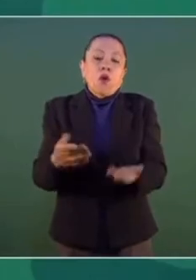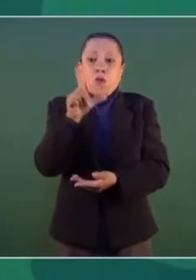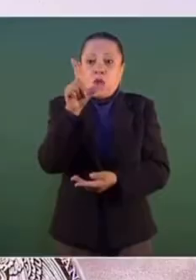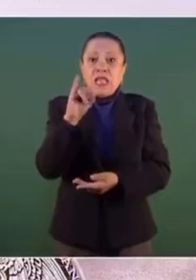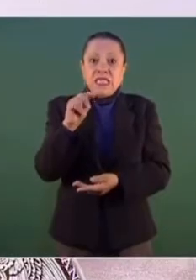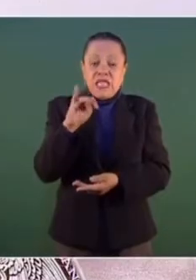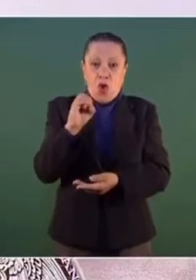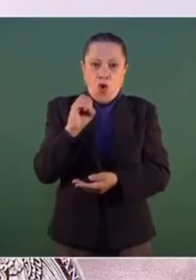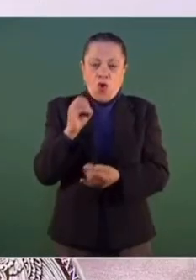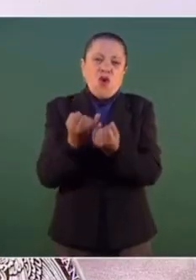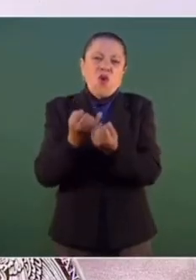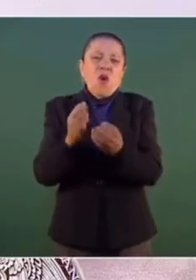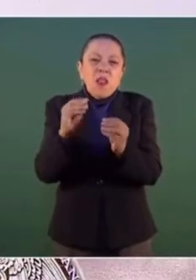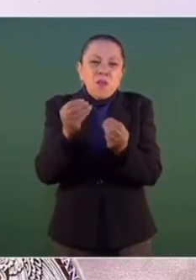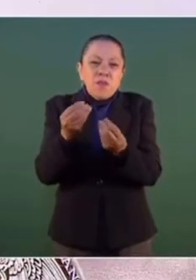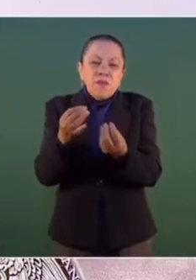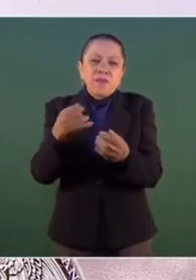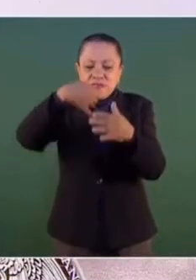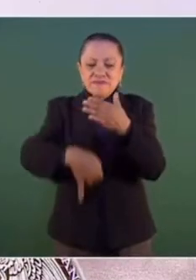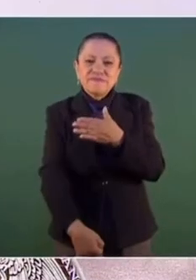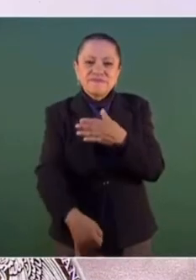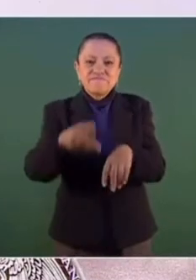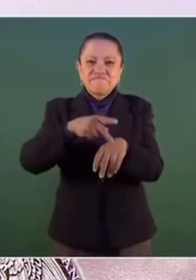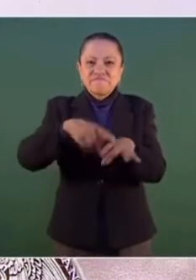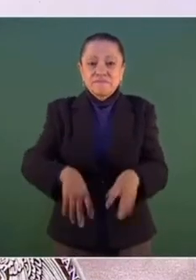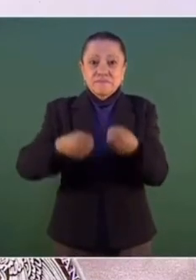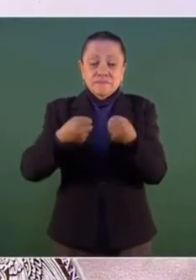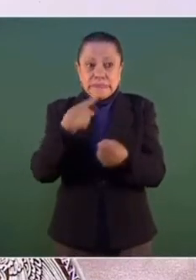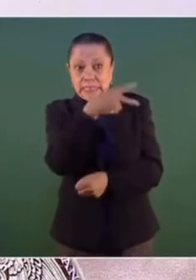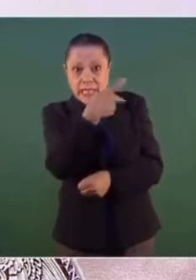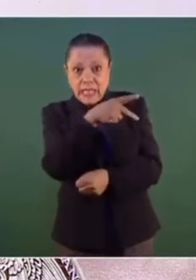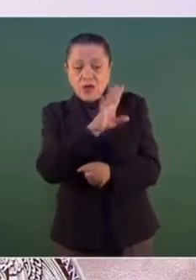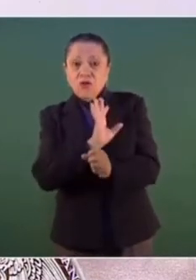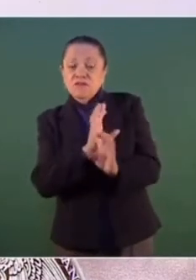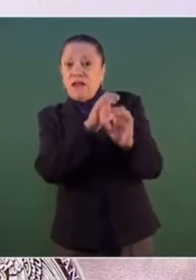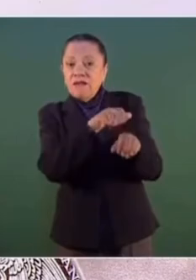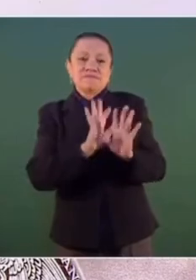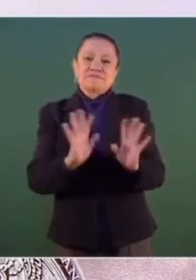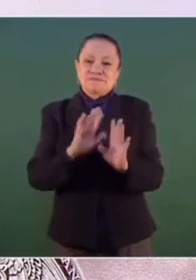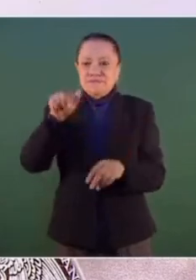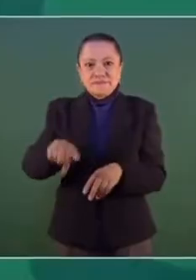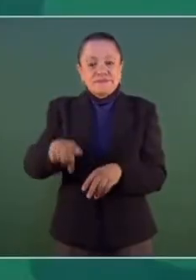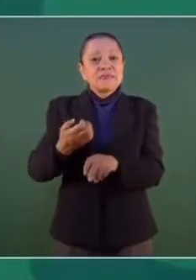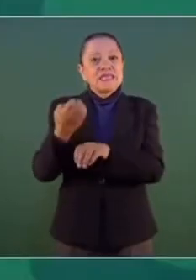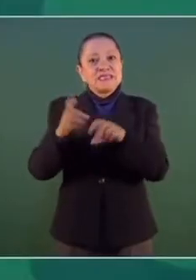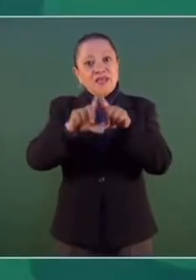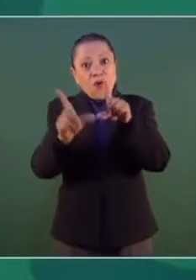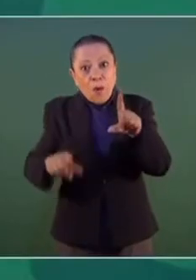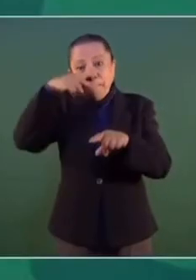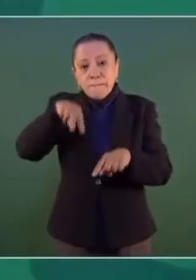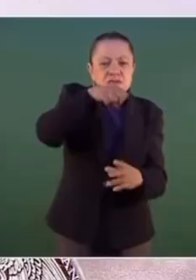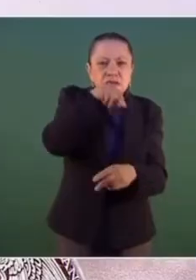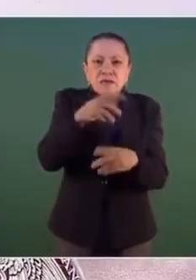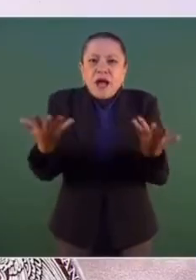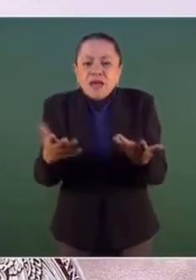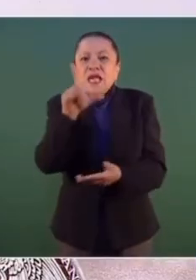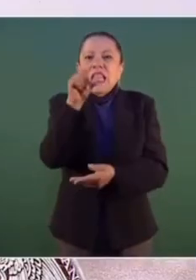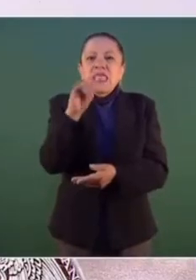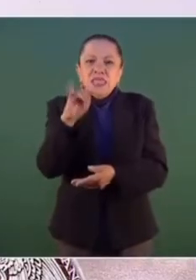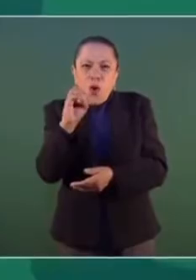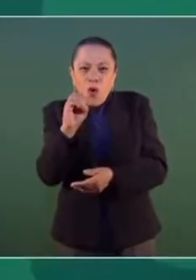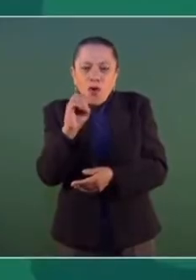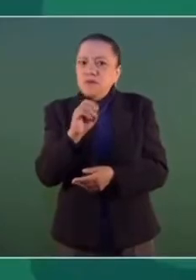litio, no serán concesionados, será el Estado el que intervendrá en la exploración y en la producción de estos minerales. Hay